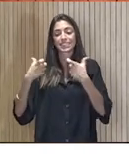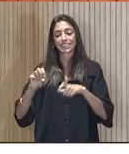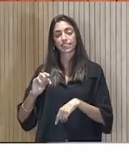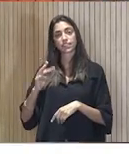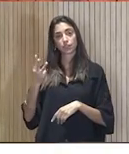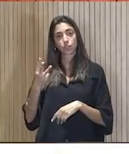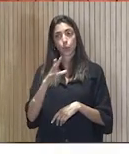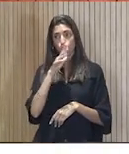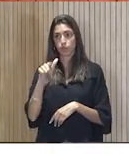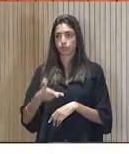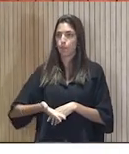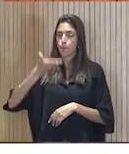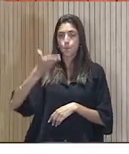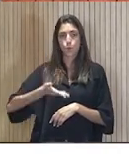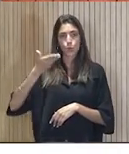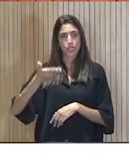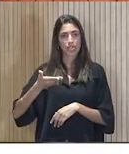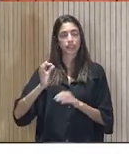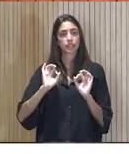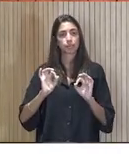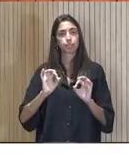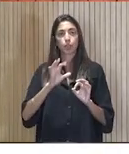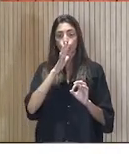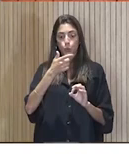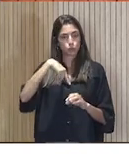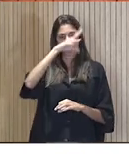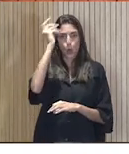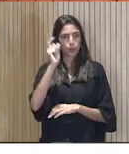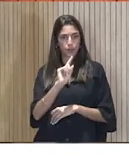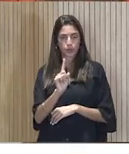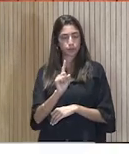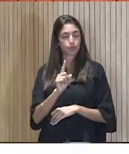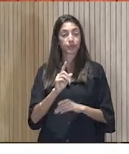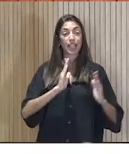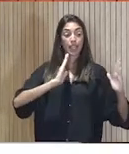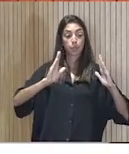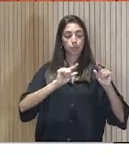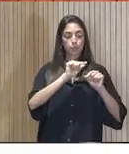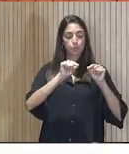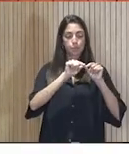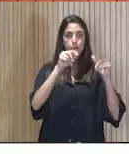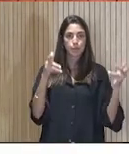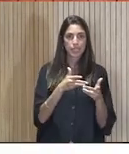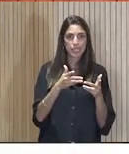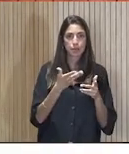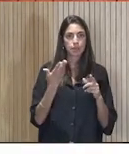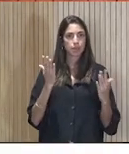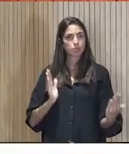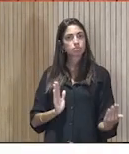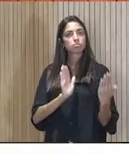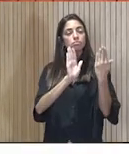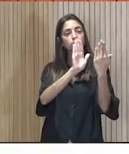capital. No olvidemos que durante la pandemia, quien ha hecho más frente a